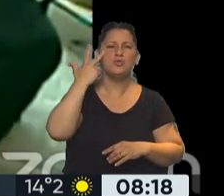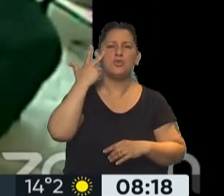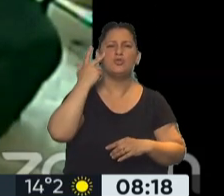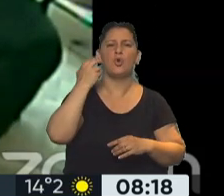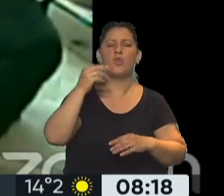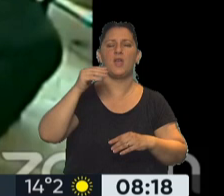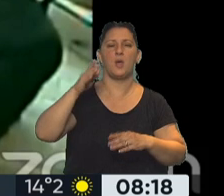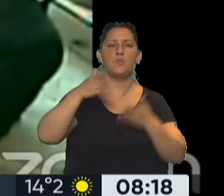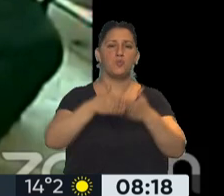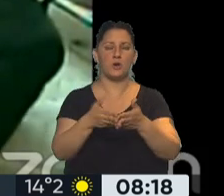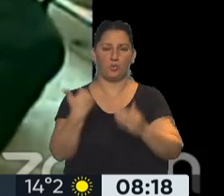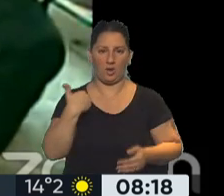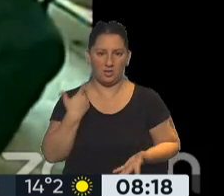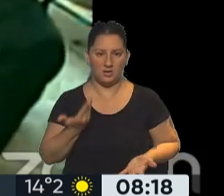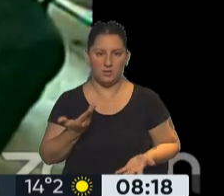Argentino.